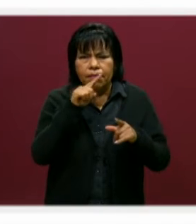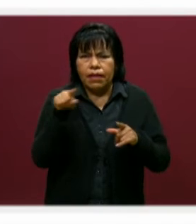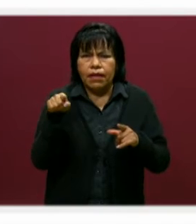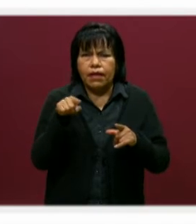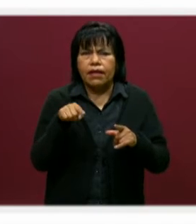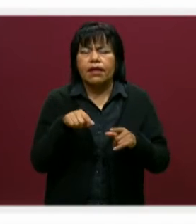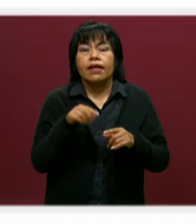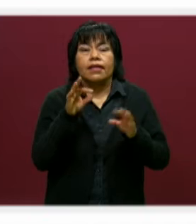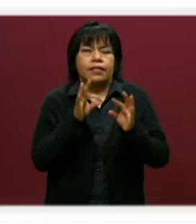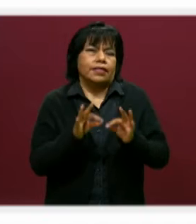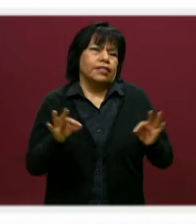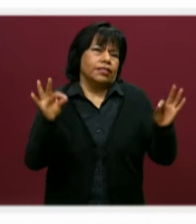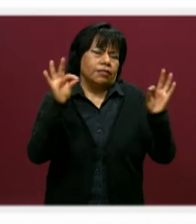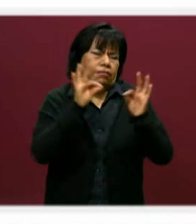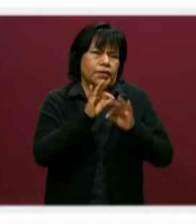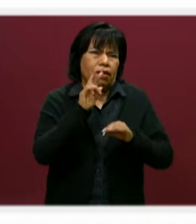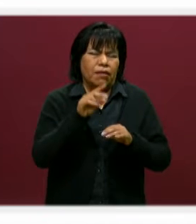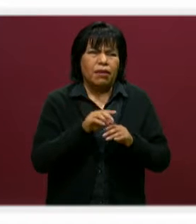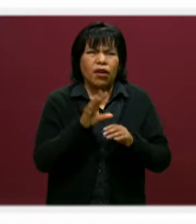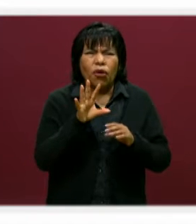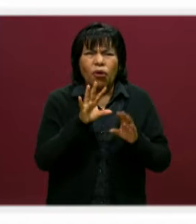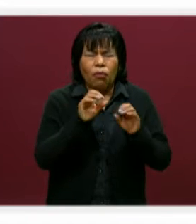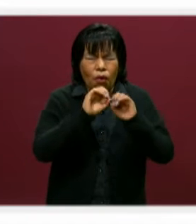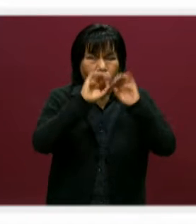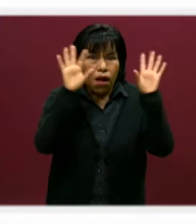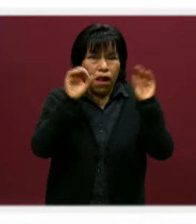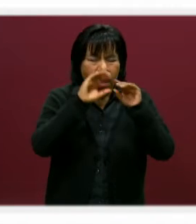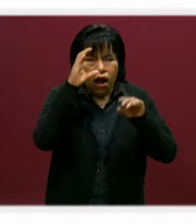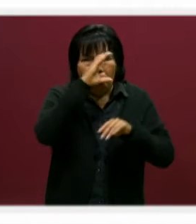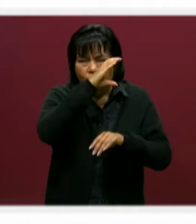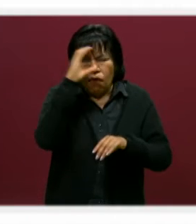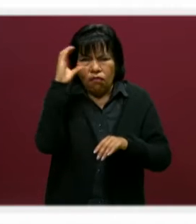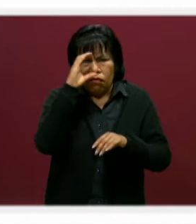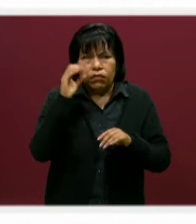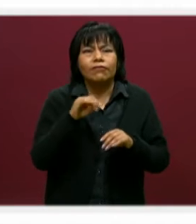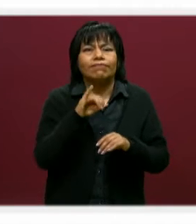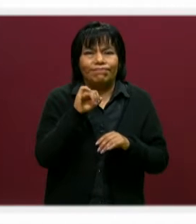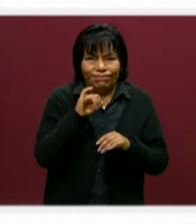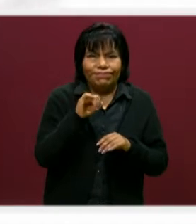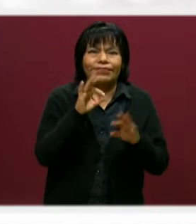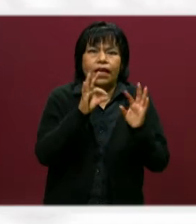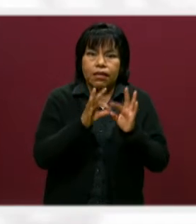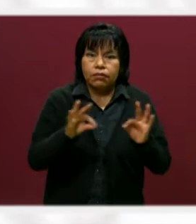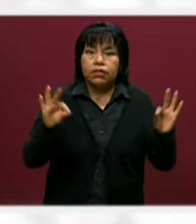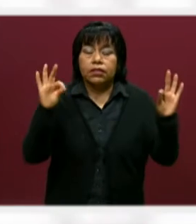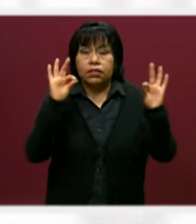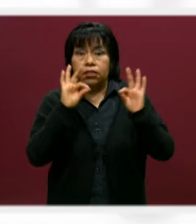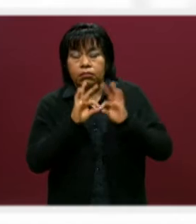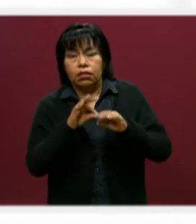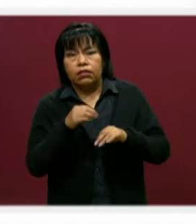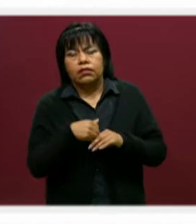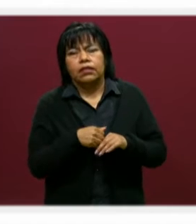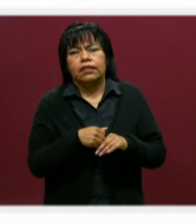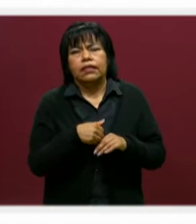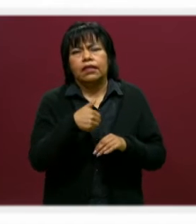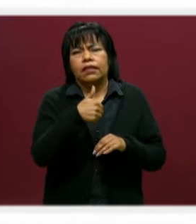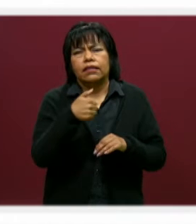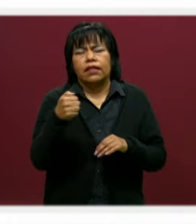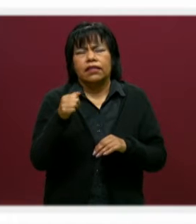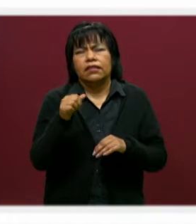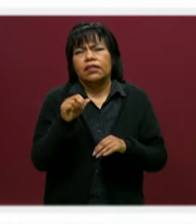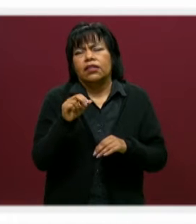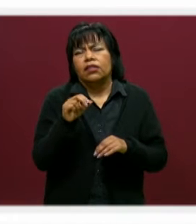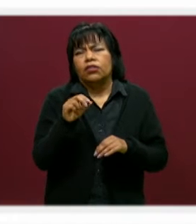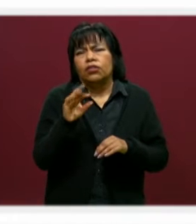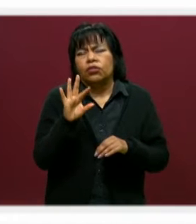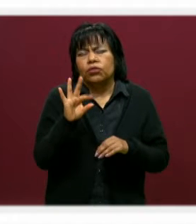foto? ¿Sí es importante la nitidez con que salgan estas fotos? Así es, sí es importante. Son 640 por 480